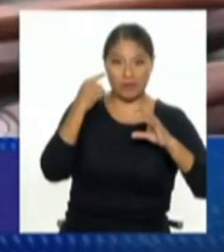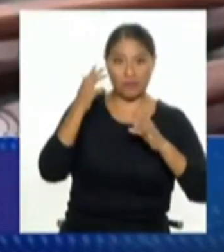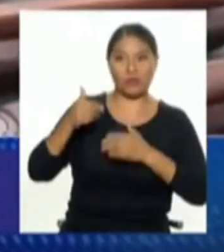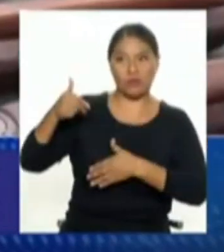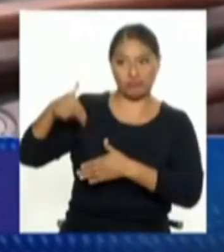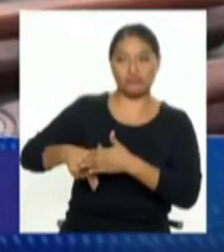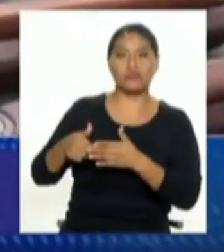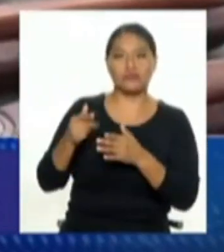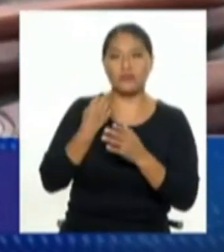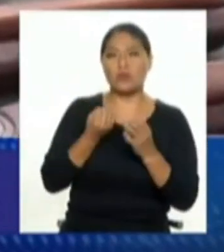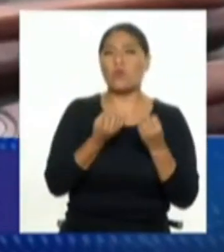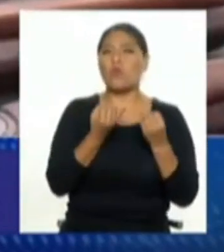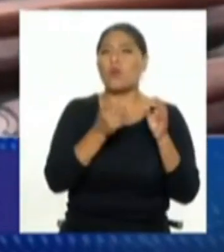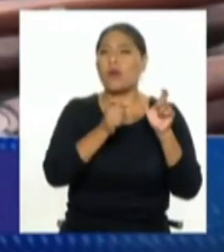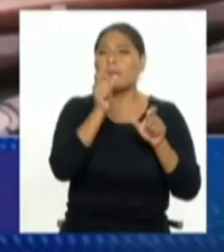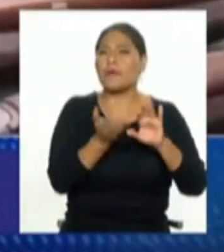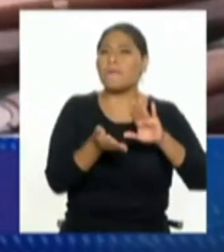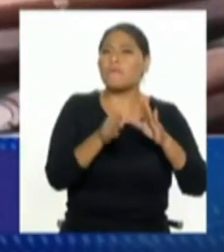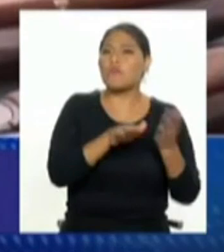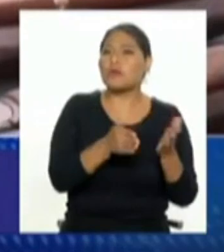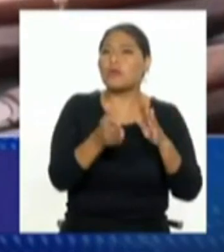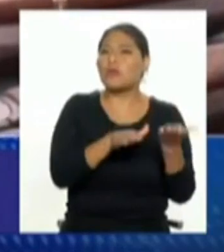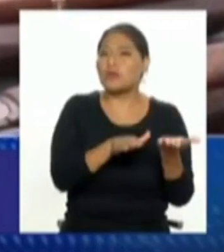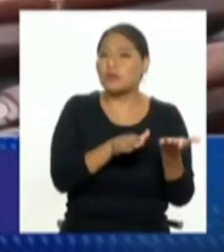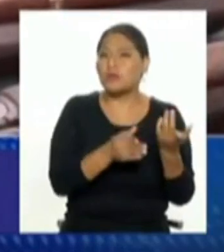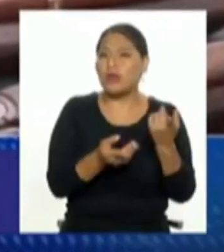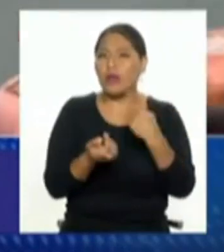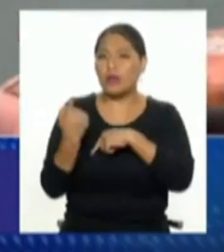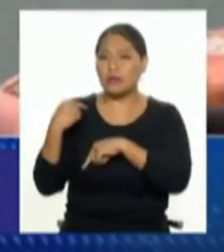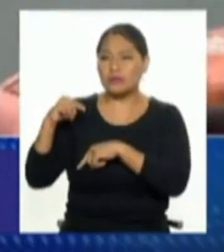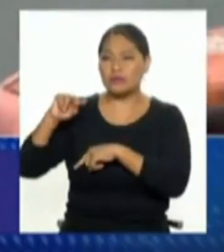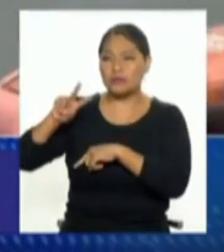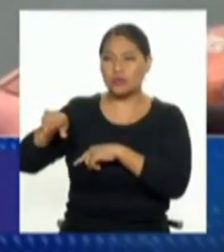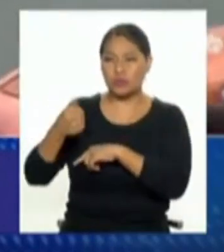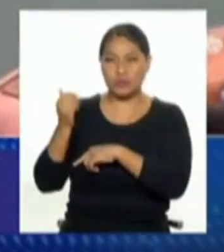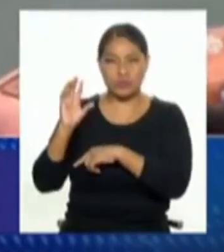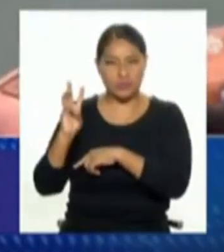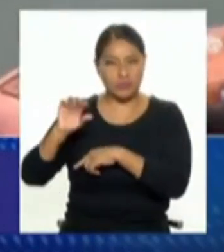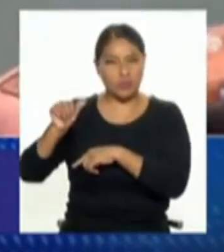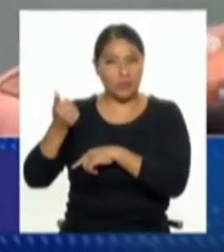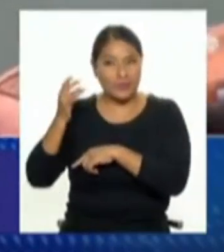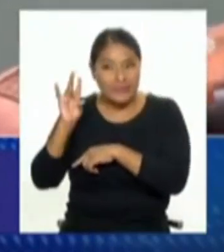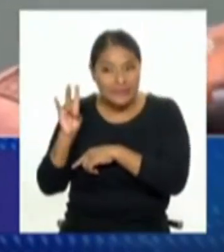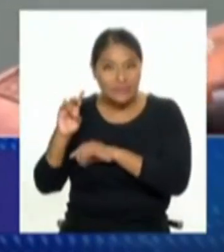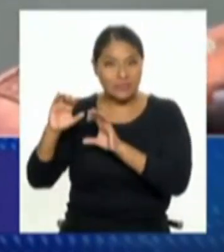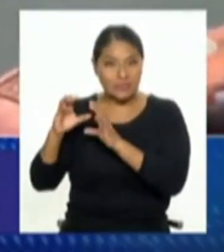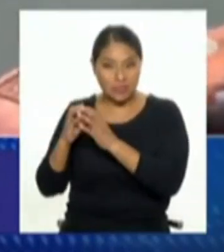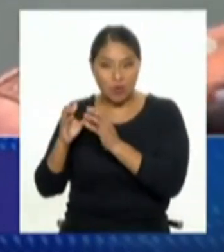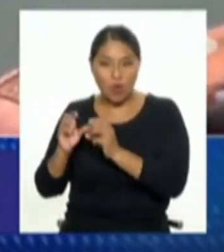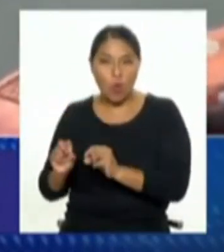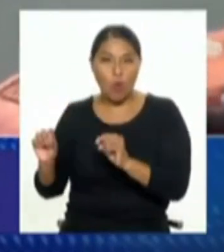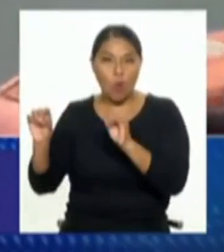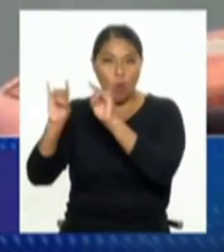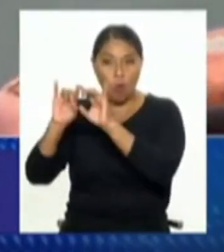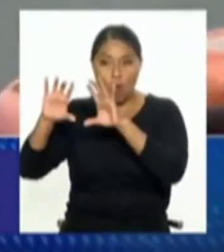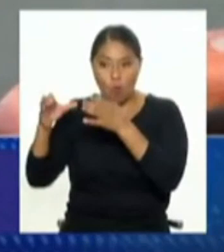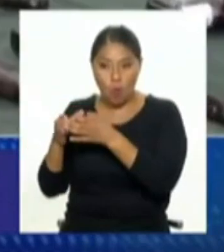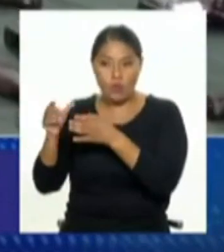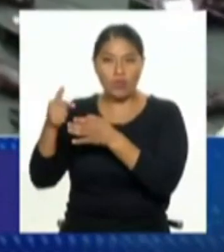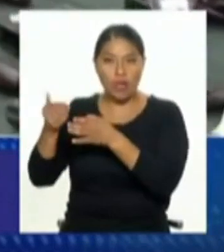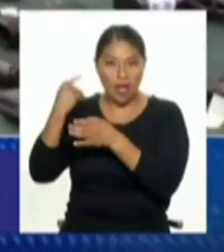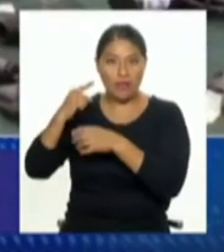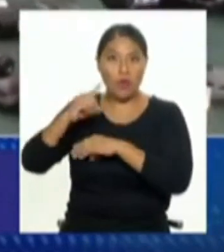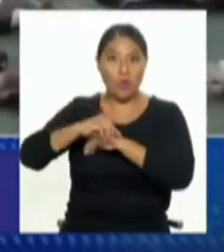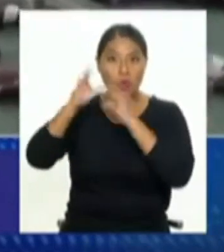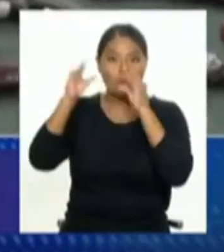de muertes o sea a estudios de Naciones Unidas en 2016 17 diariamente 500 personas morían por